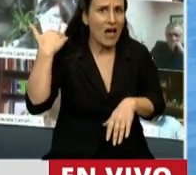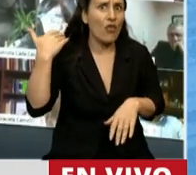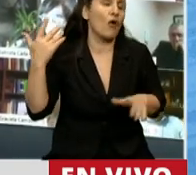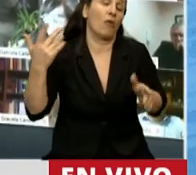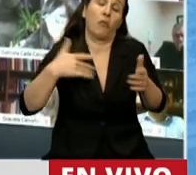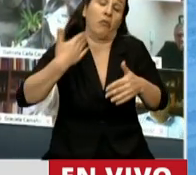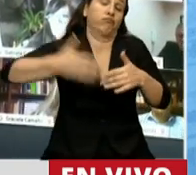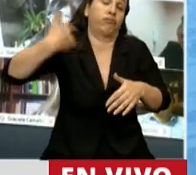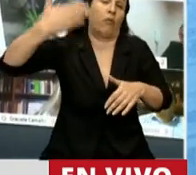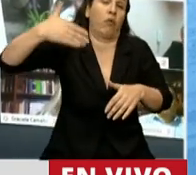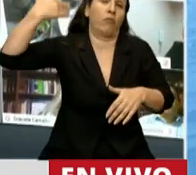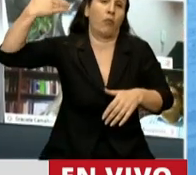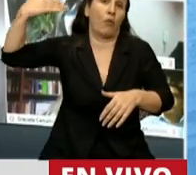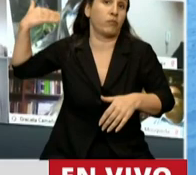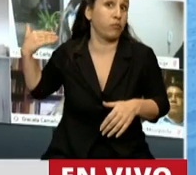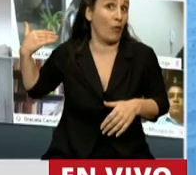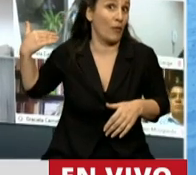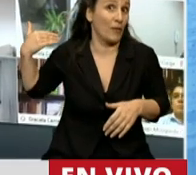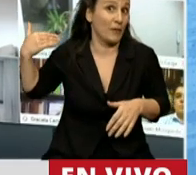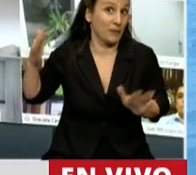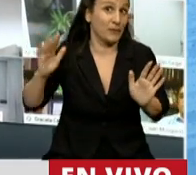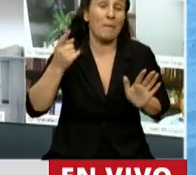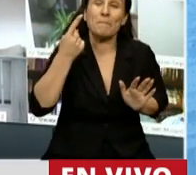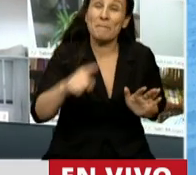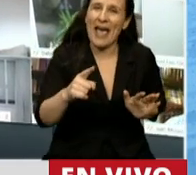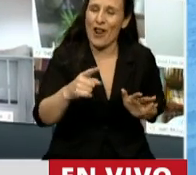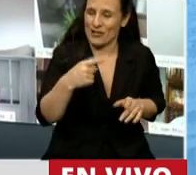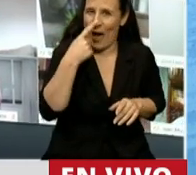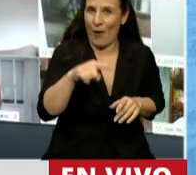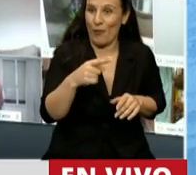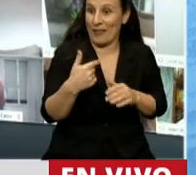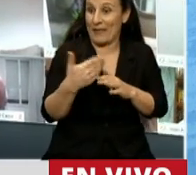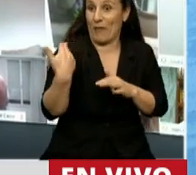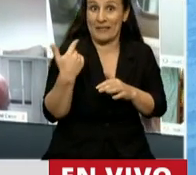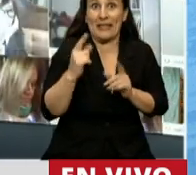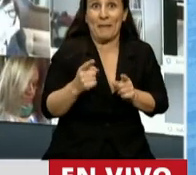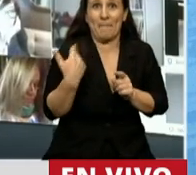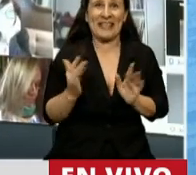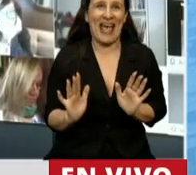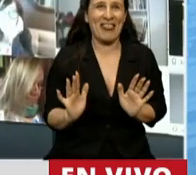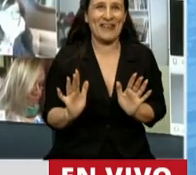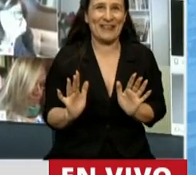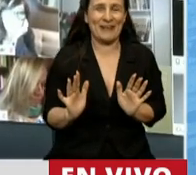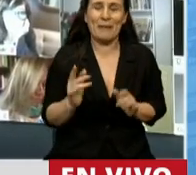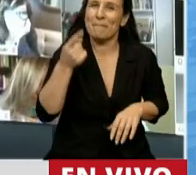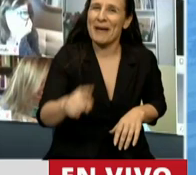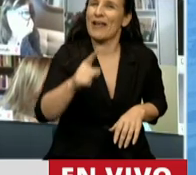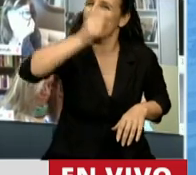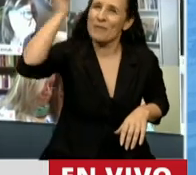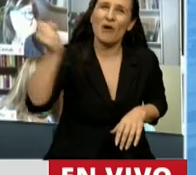infinito. Pero el pasado termina hace un segundo cuando dije la última palabra. Pero además es muy importante,